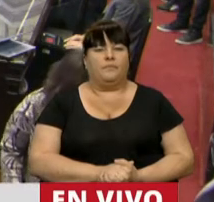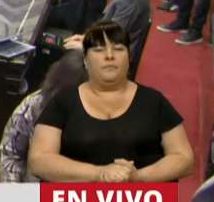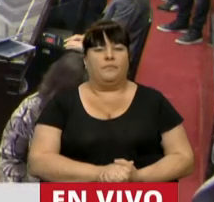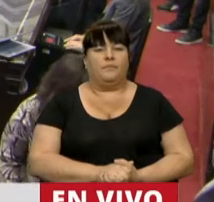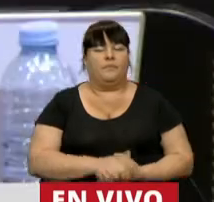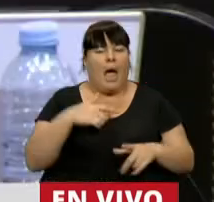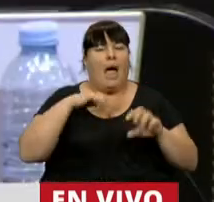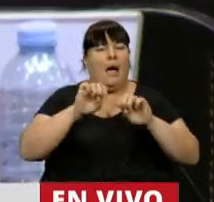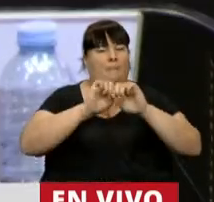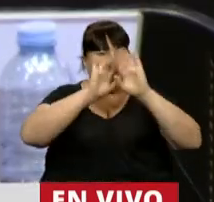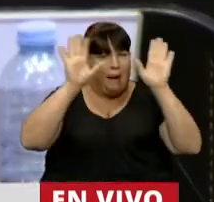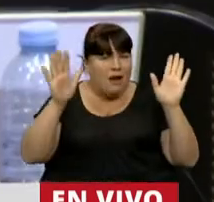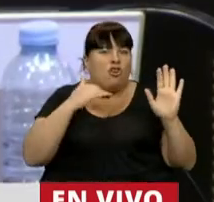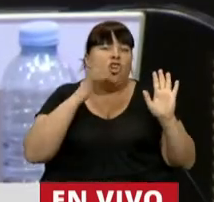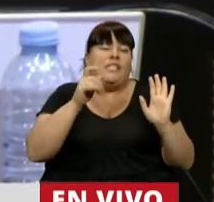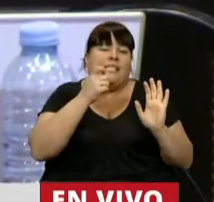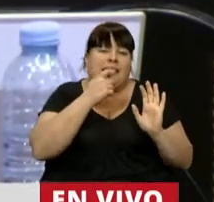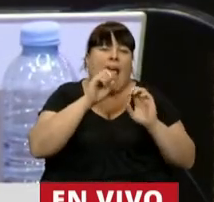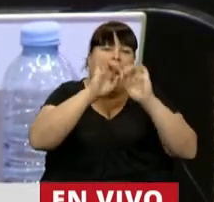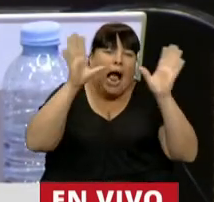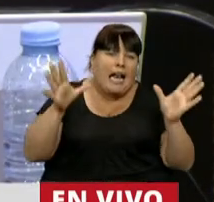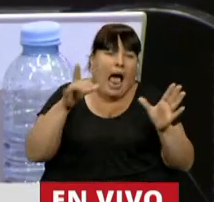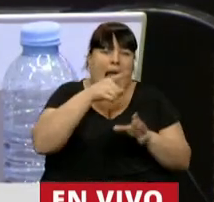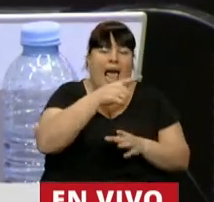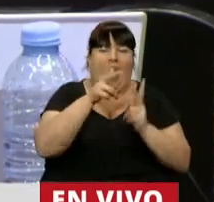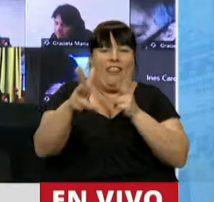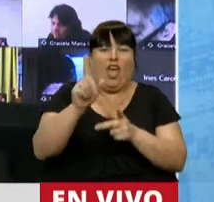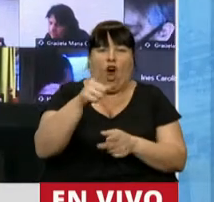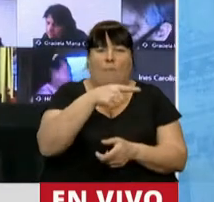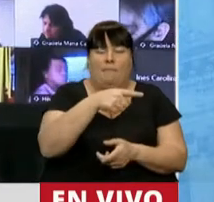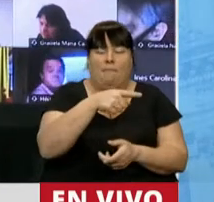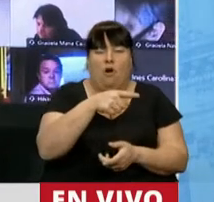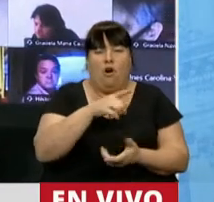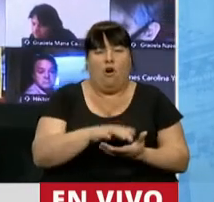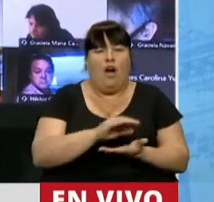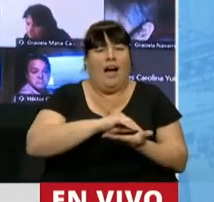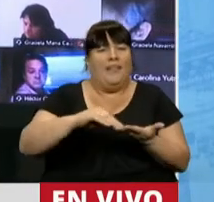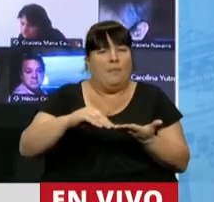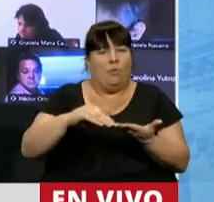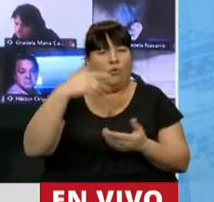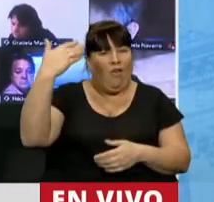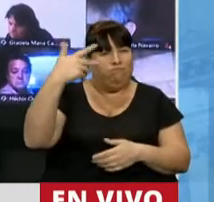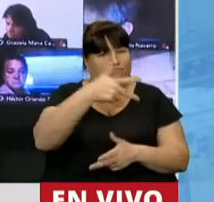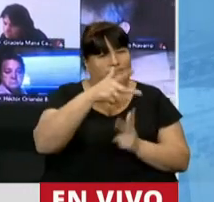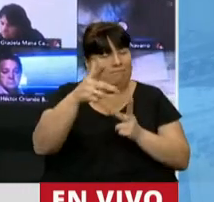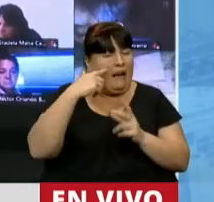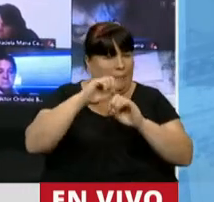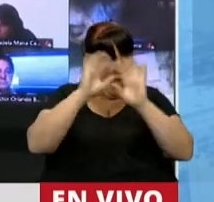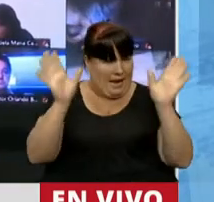Para aclarar, no sé si esto le va a aclarar lo que acaba de decir el diputado preopinante.